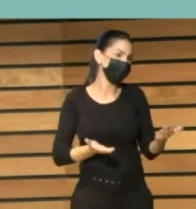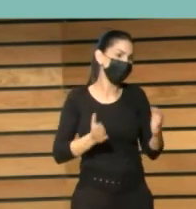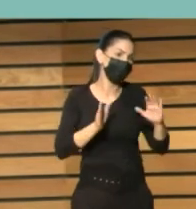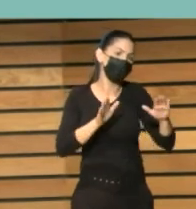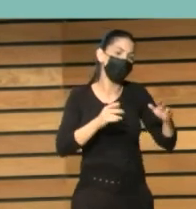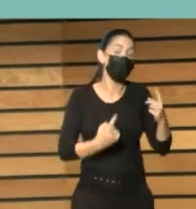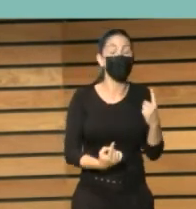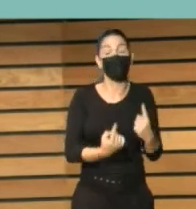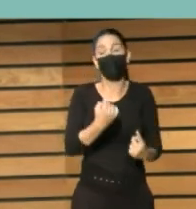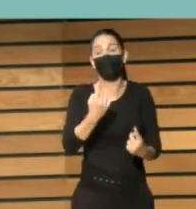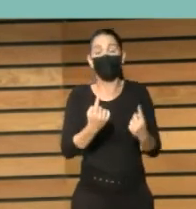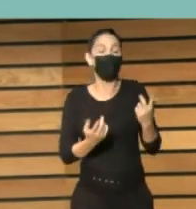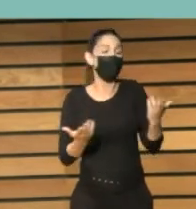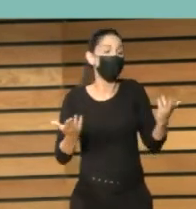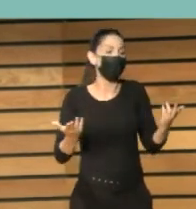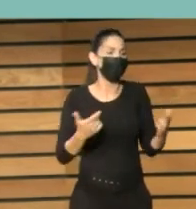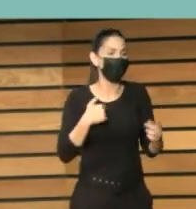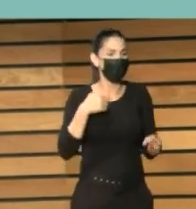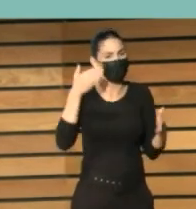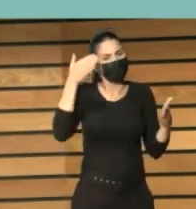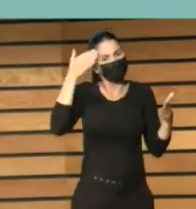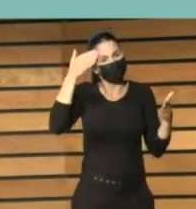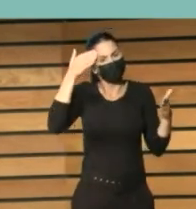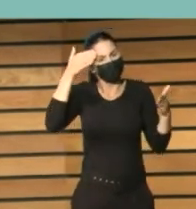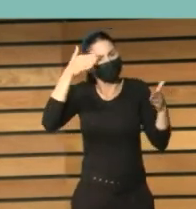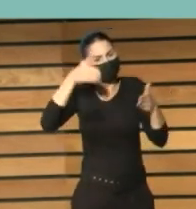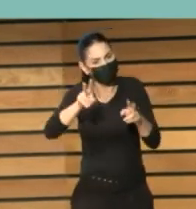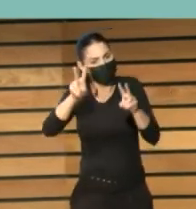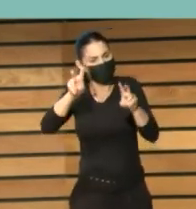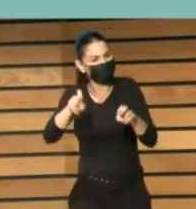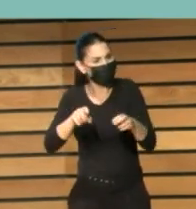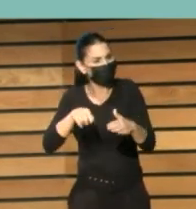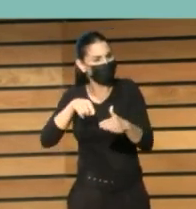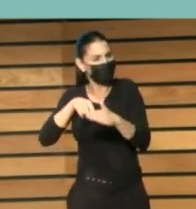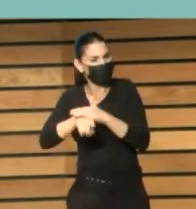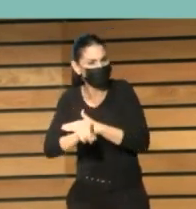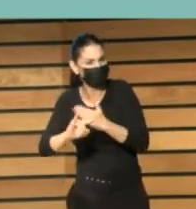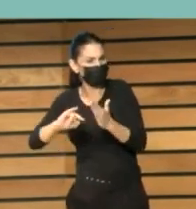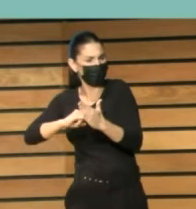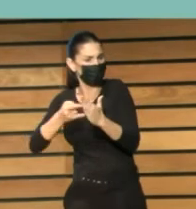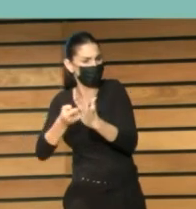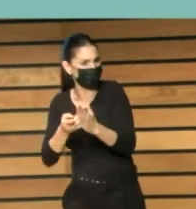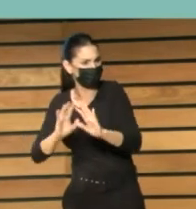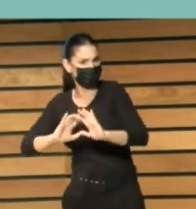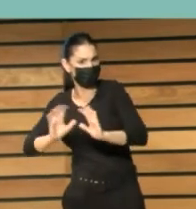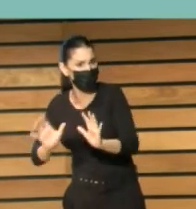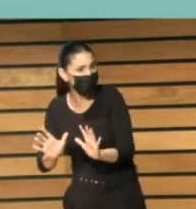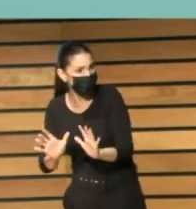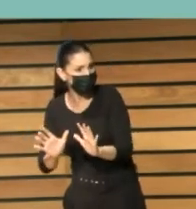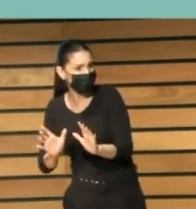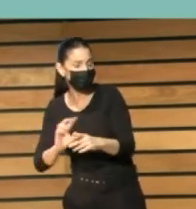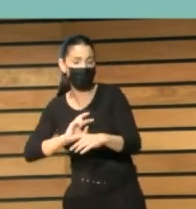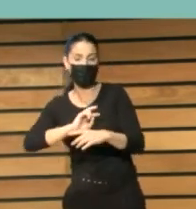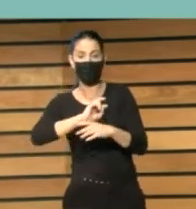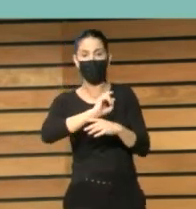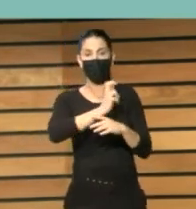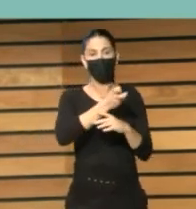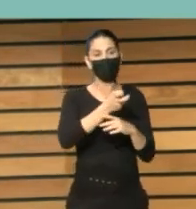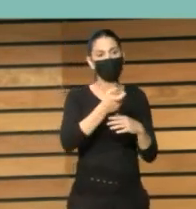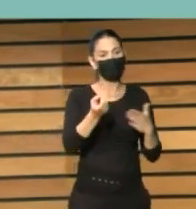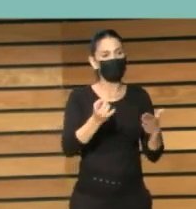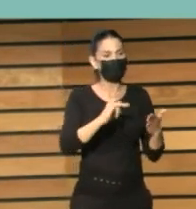en fin, había algunos que se centraban en la gestión de proyectos, otros que sólo trataban de